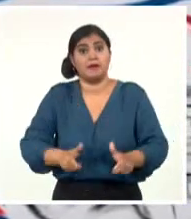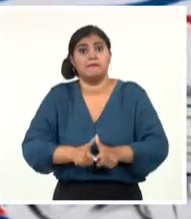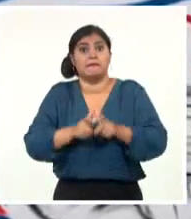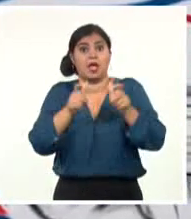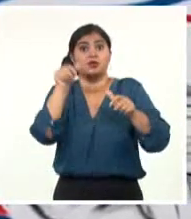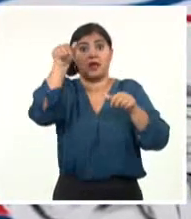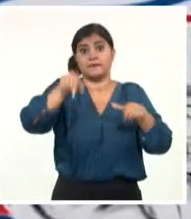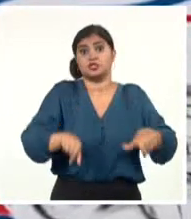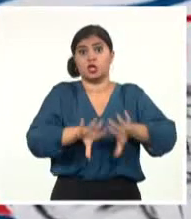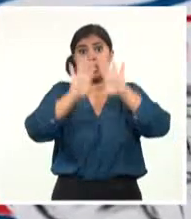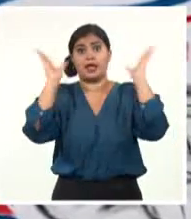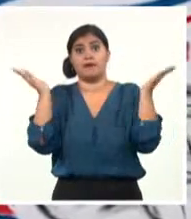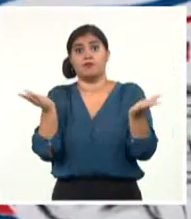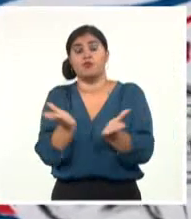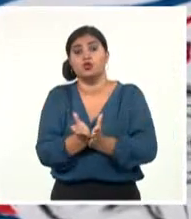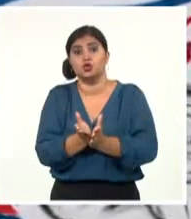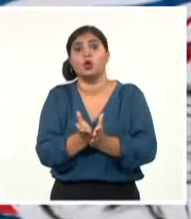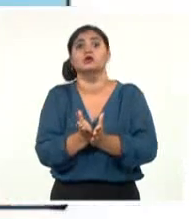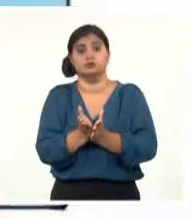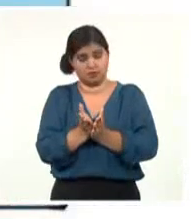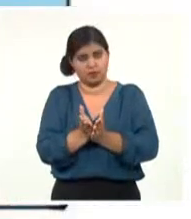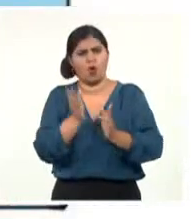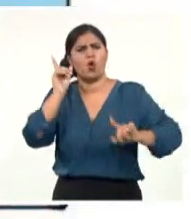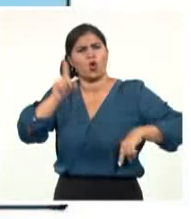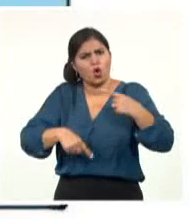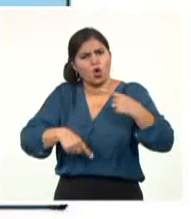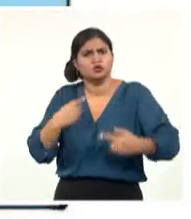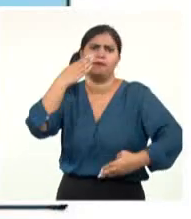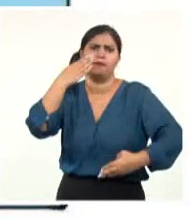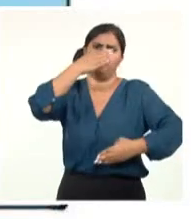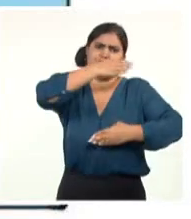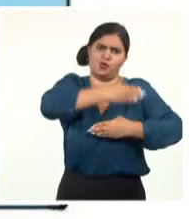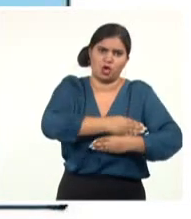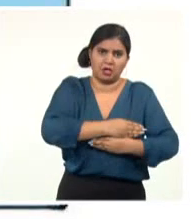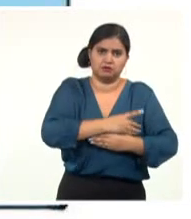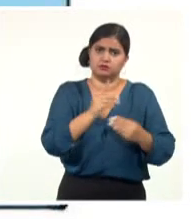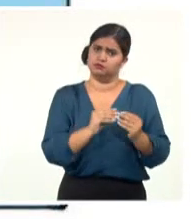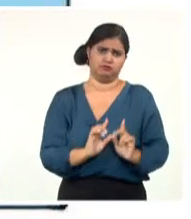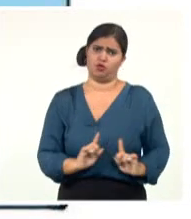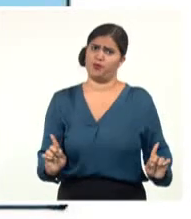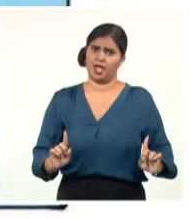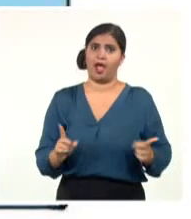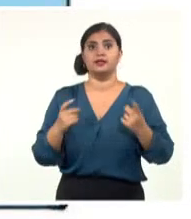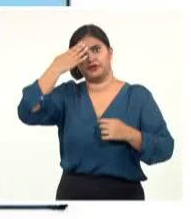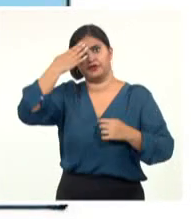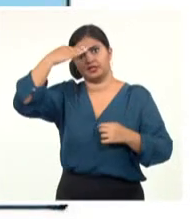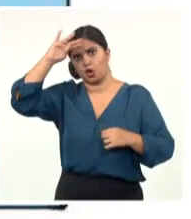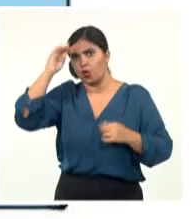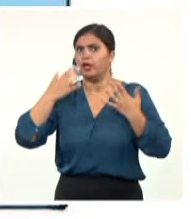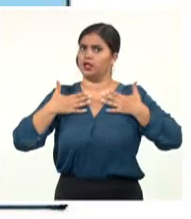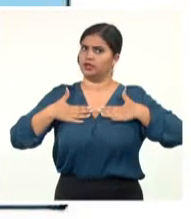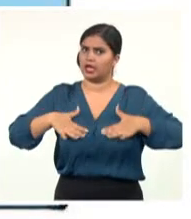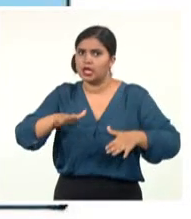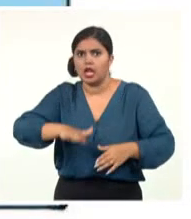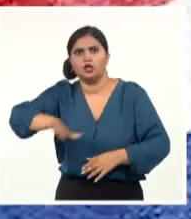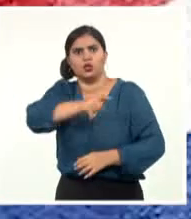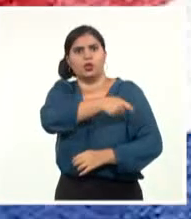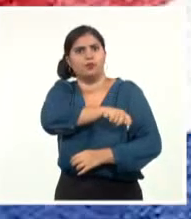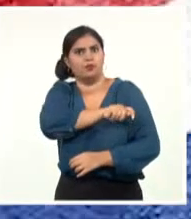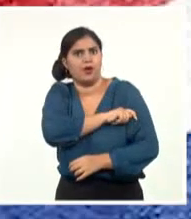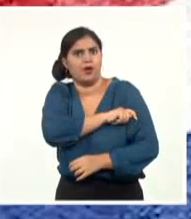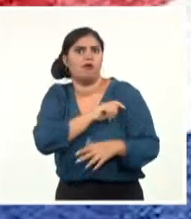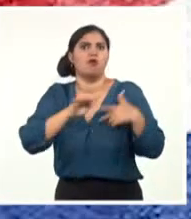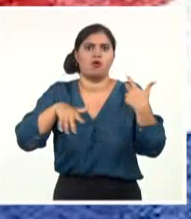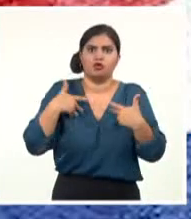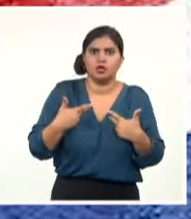comunidad mundial condenará de manera contundente el cruel e injusto bloqueo estadounidense contra Cuba. El activista cubano